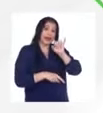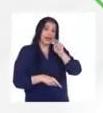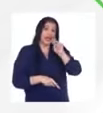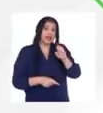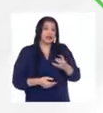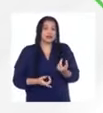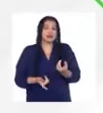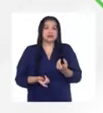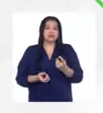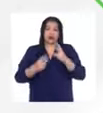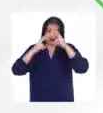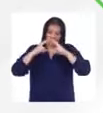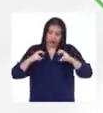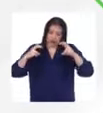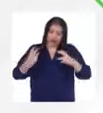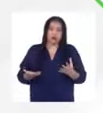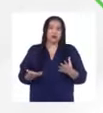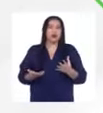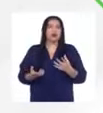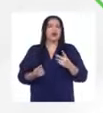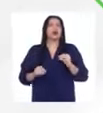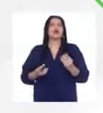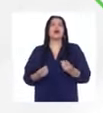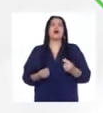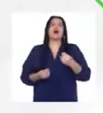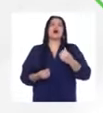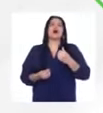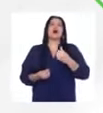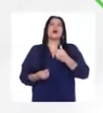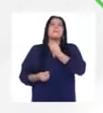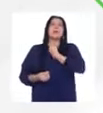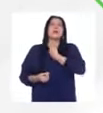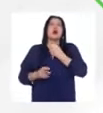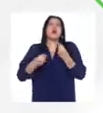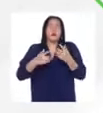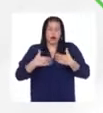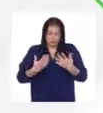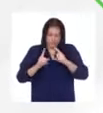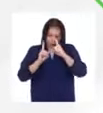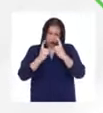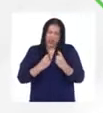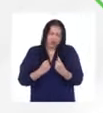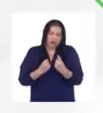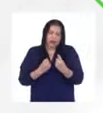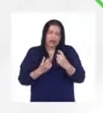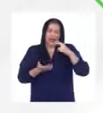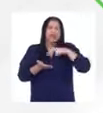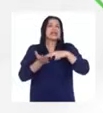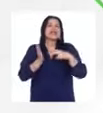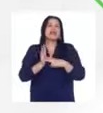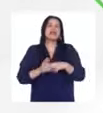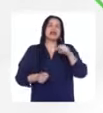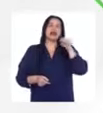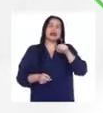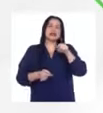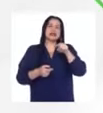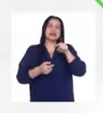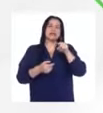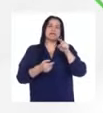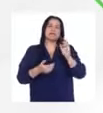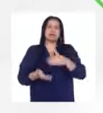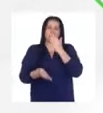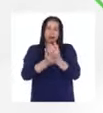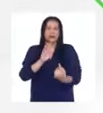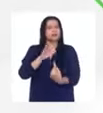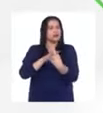video, que es... ¿Cómo yo puedo preguntarme qué significa esto para mí? O qué es lo que